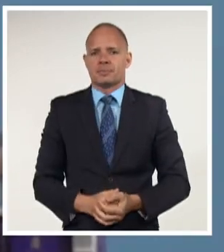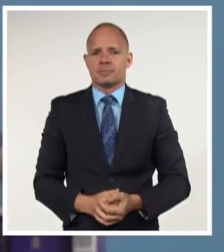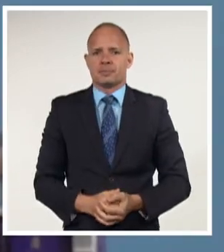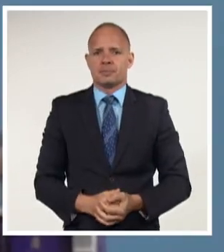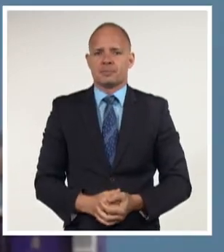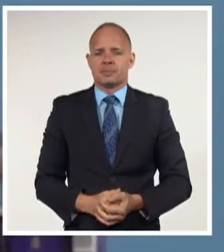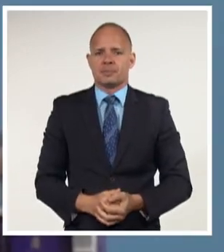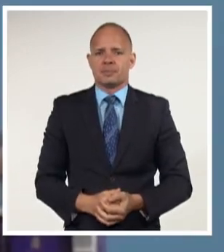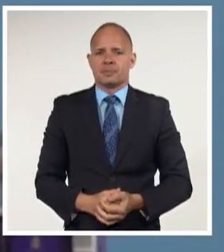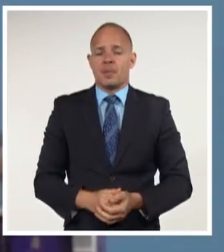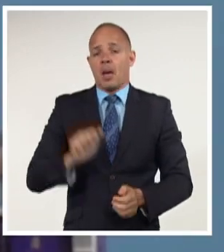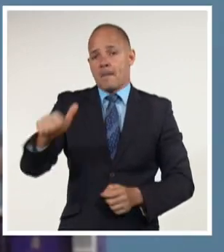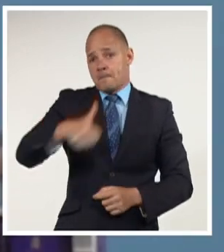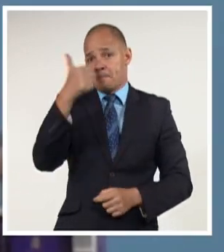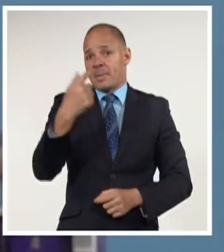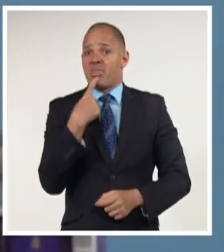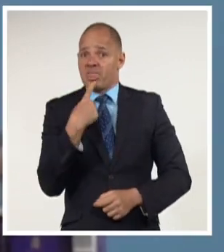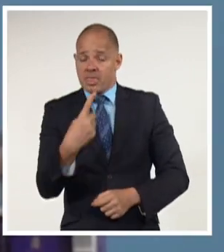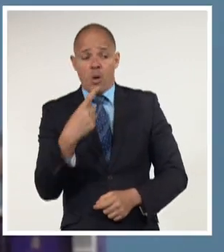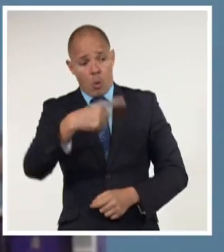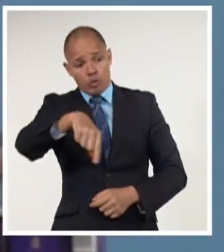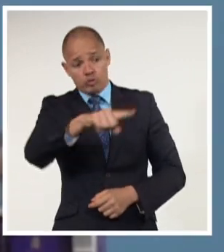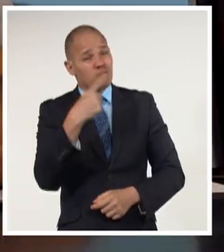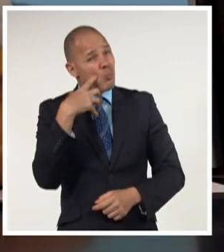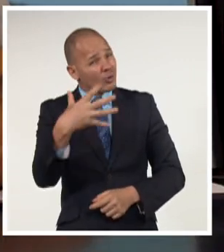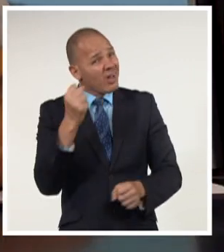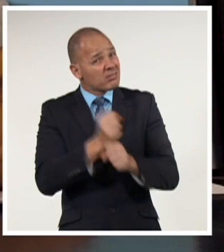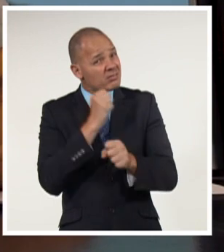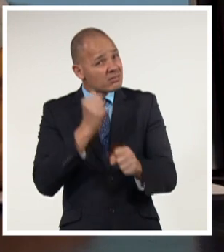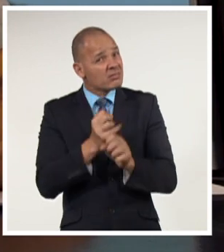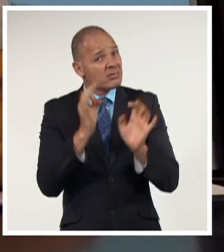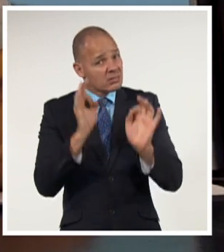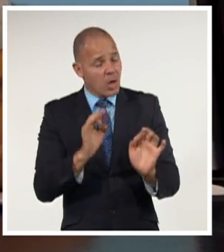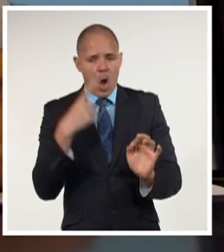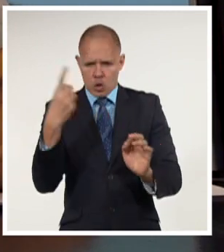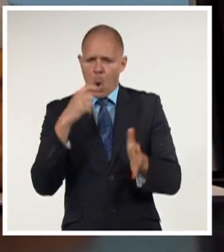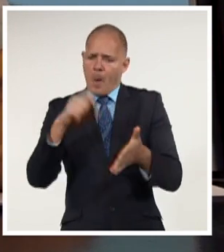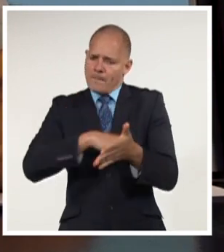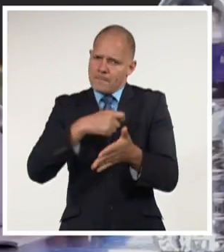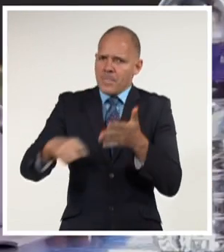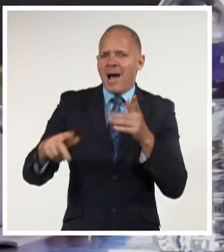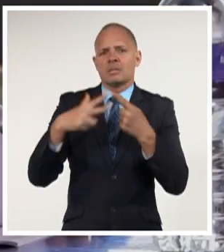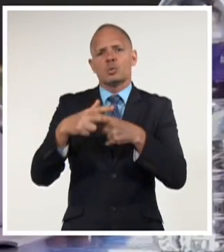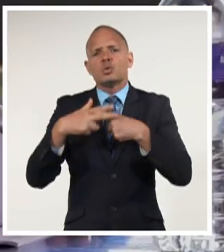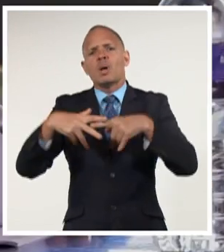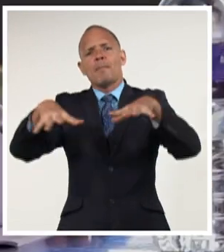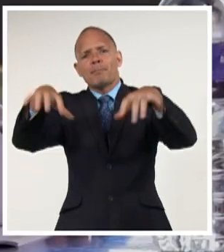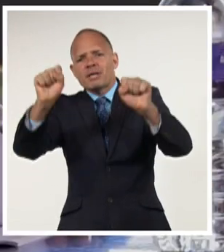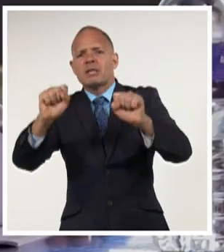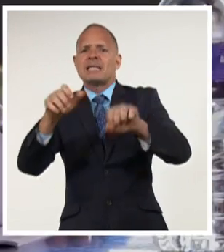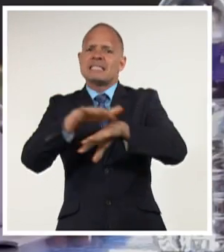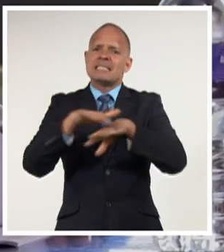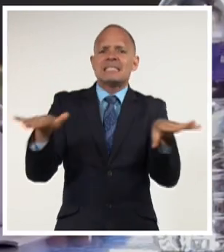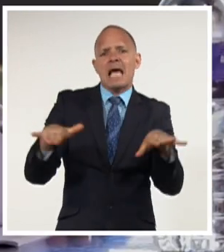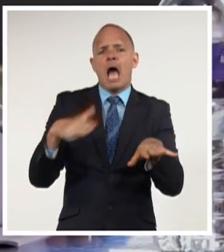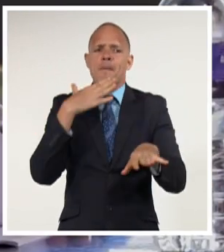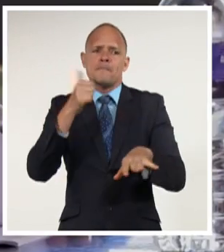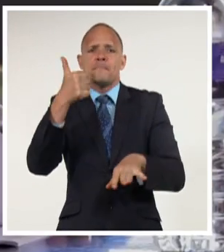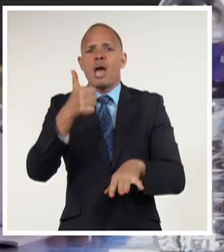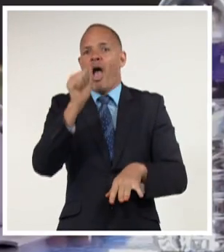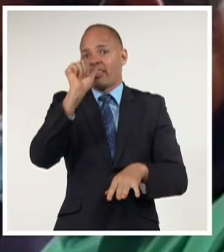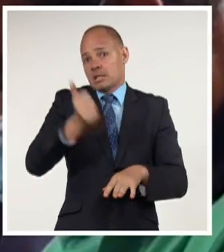papel importante en todo esto que queremos hacer para salir de la pago en diciembre. Y eso lo tienen que conocer los